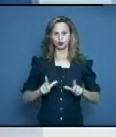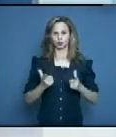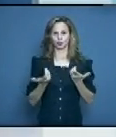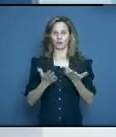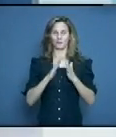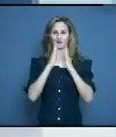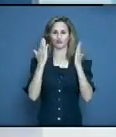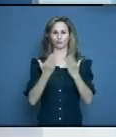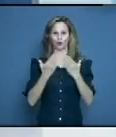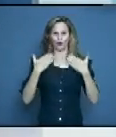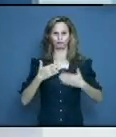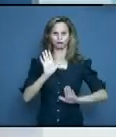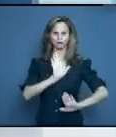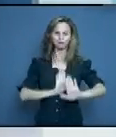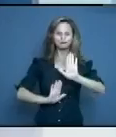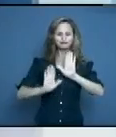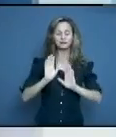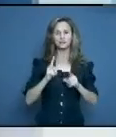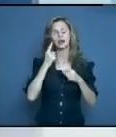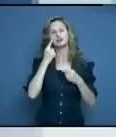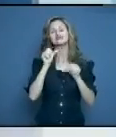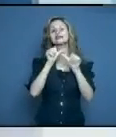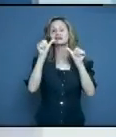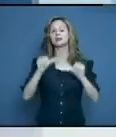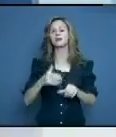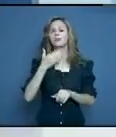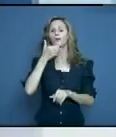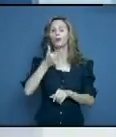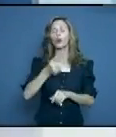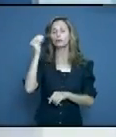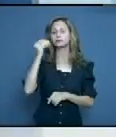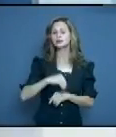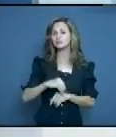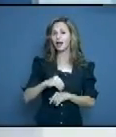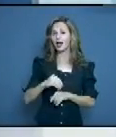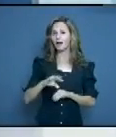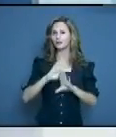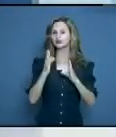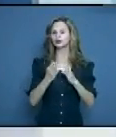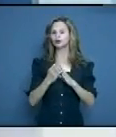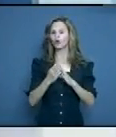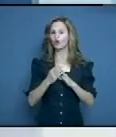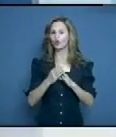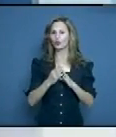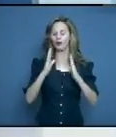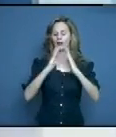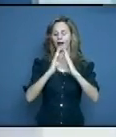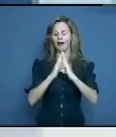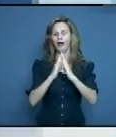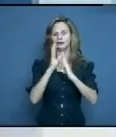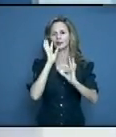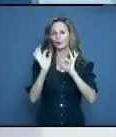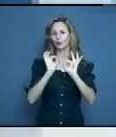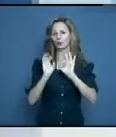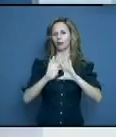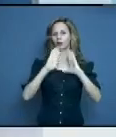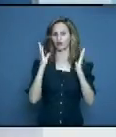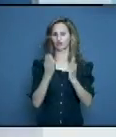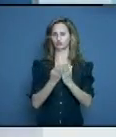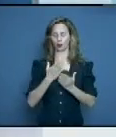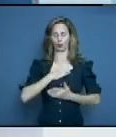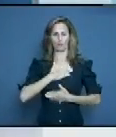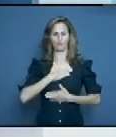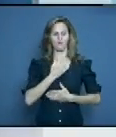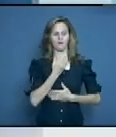que obligaba a las personas a hacer lo que tenían que hacer para cuidar la propia salud de esas personas. Y entonces, eso no es así, cada cual es